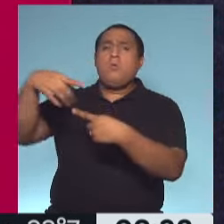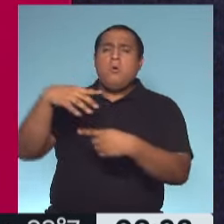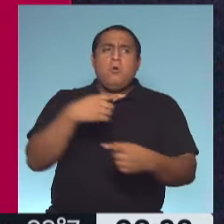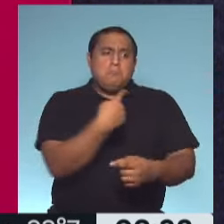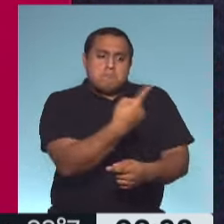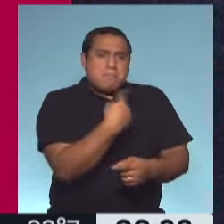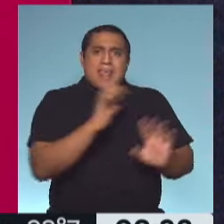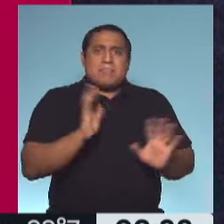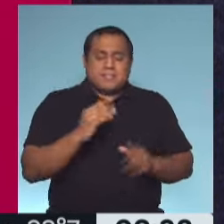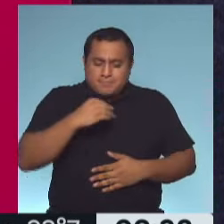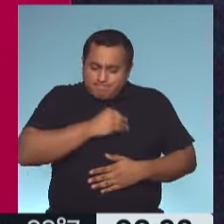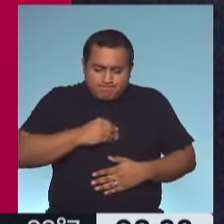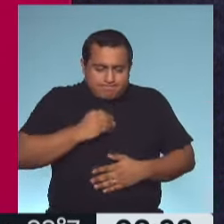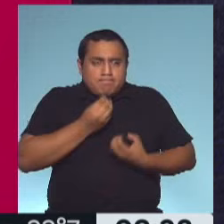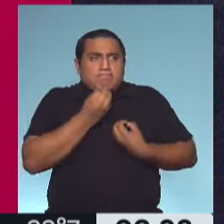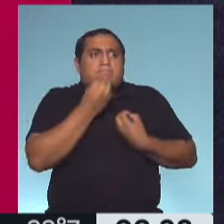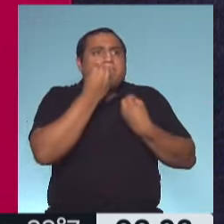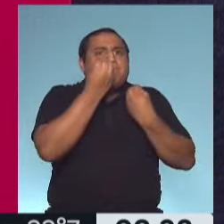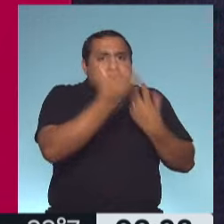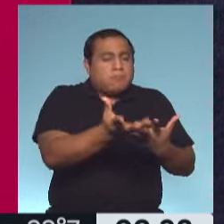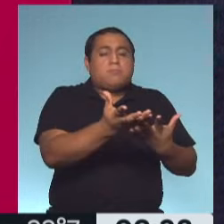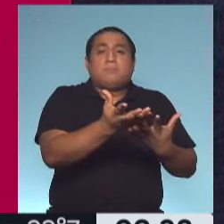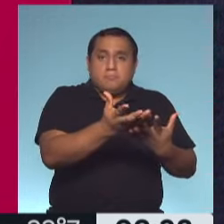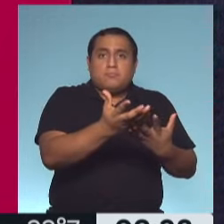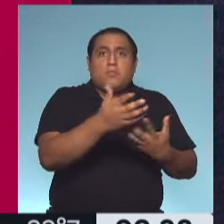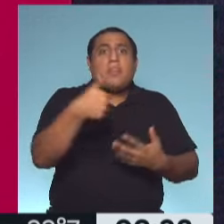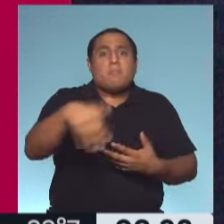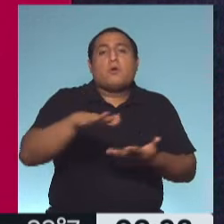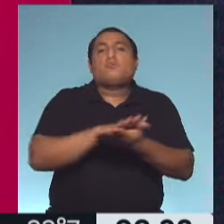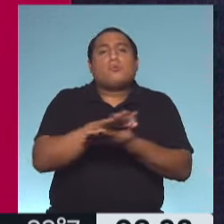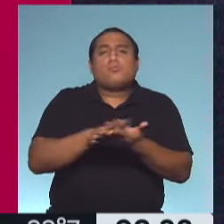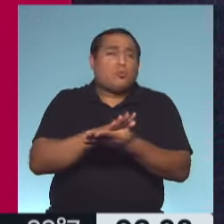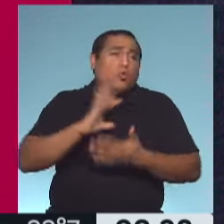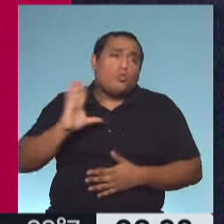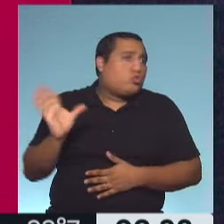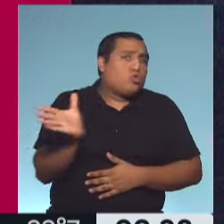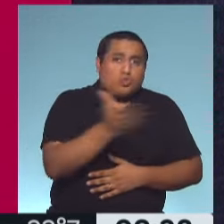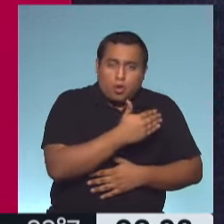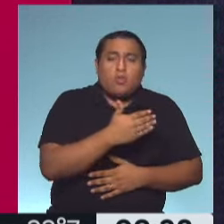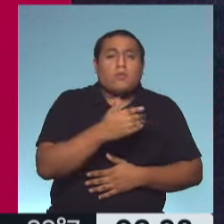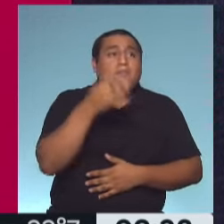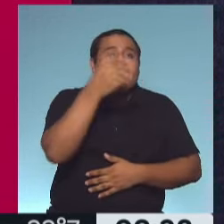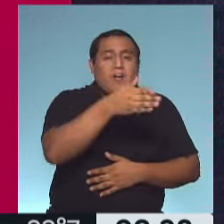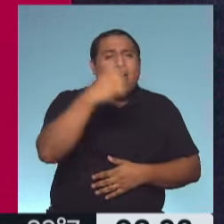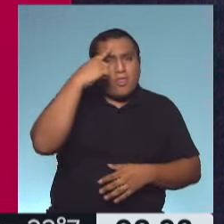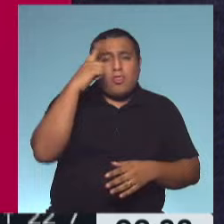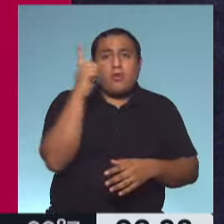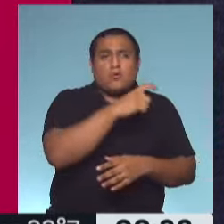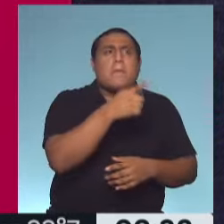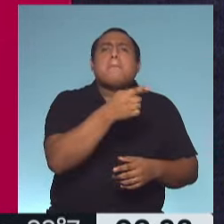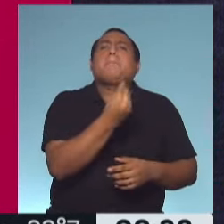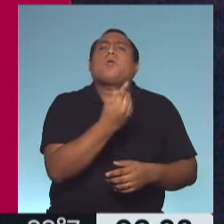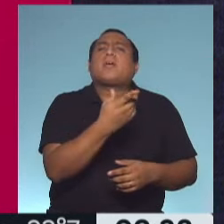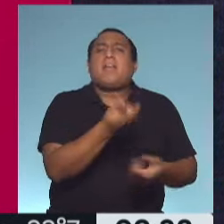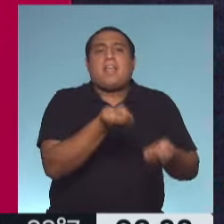contacto con nuestro sentir y darle una resolución diferente. Todos, todos llegamos a la terapia en busca de un cambio positivo.